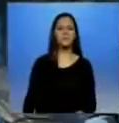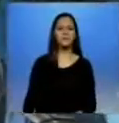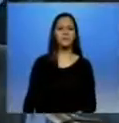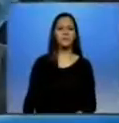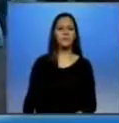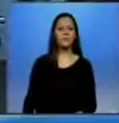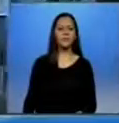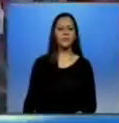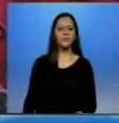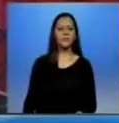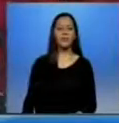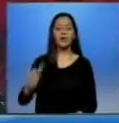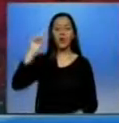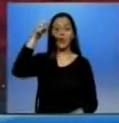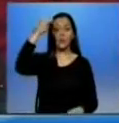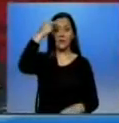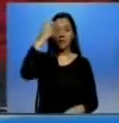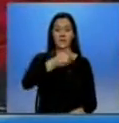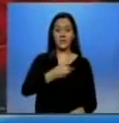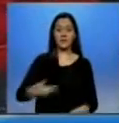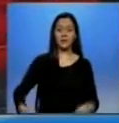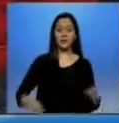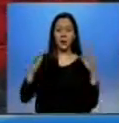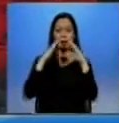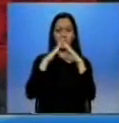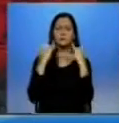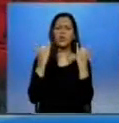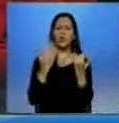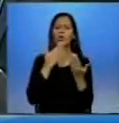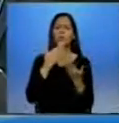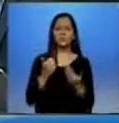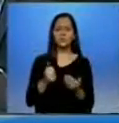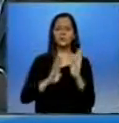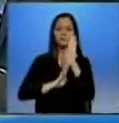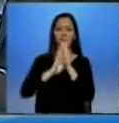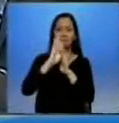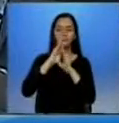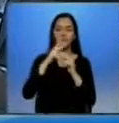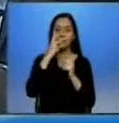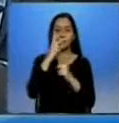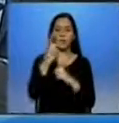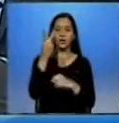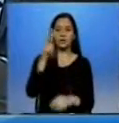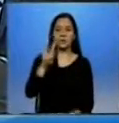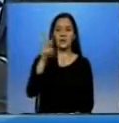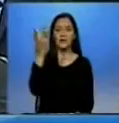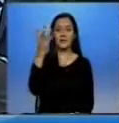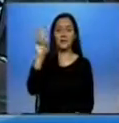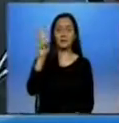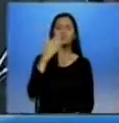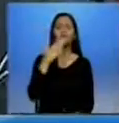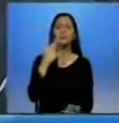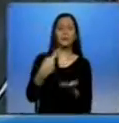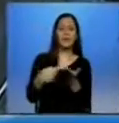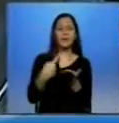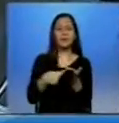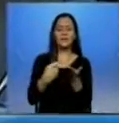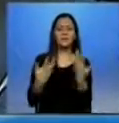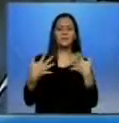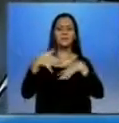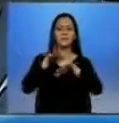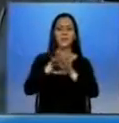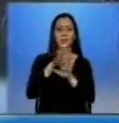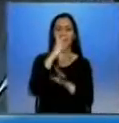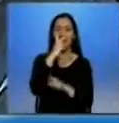En el Palacio de Gobierno se analizaron las proyecciones de desarrollo social para el 2016 en base a un análisis integral del